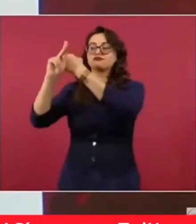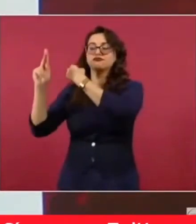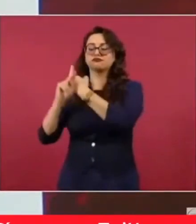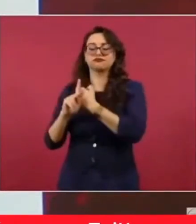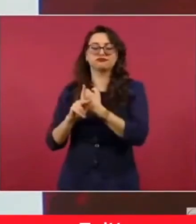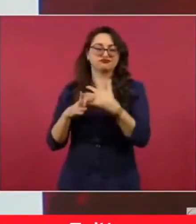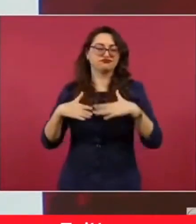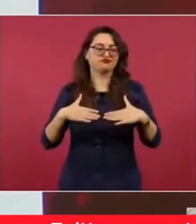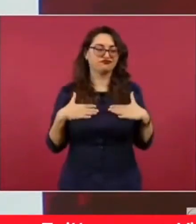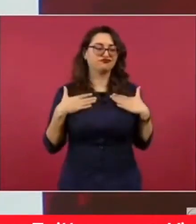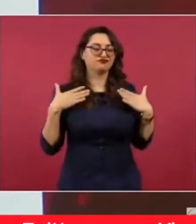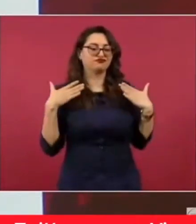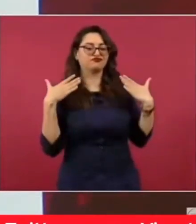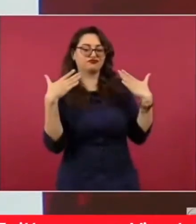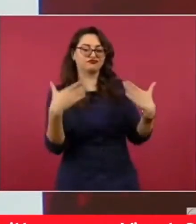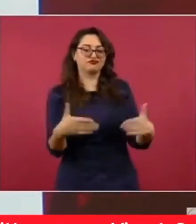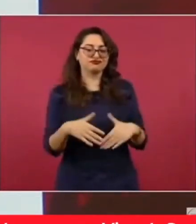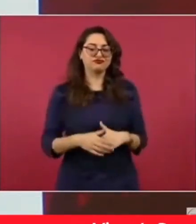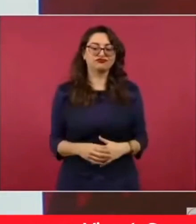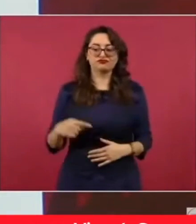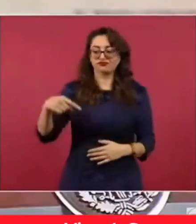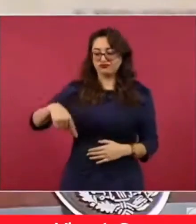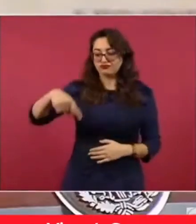que el país no está endeudado.